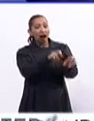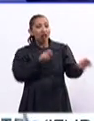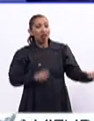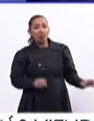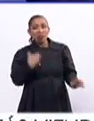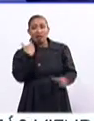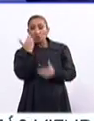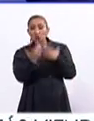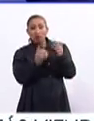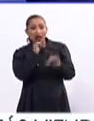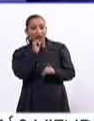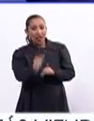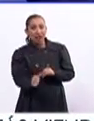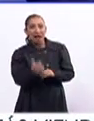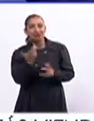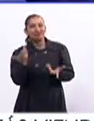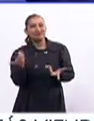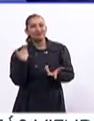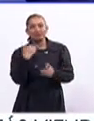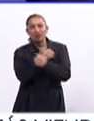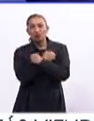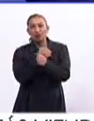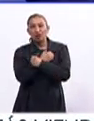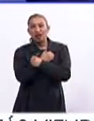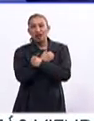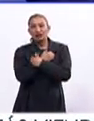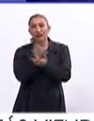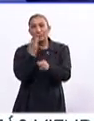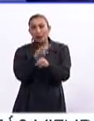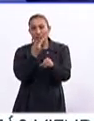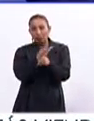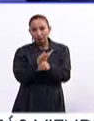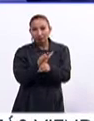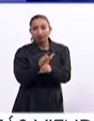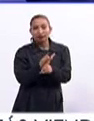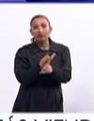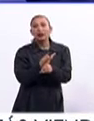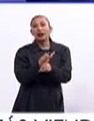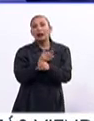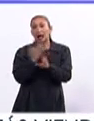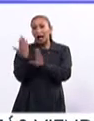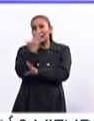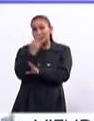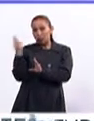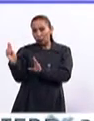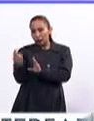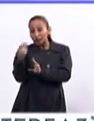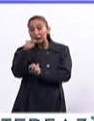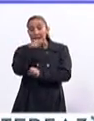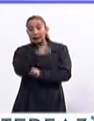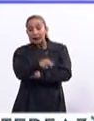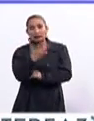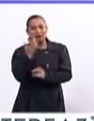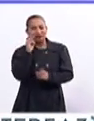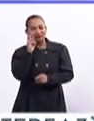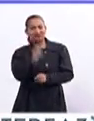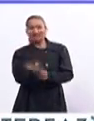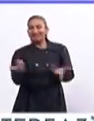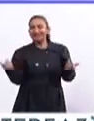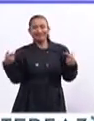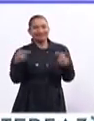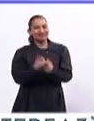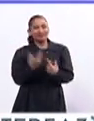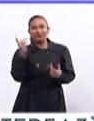terminaban, digamos, la parte educativa preparatoria antes de la universidad. Y esto está, pues